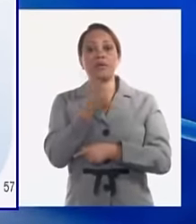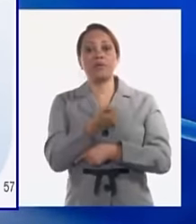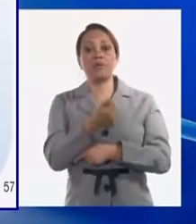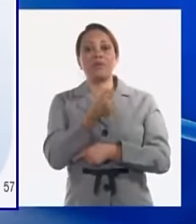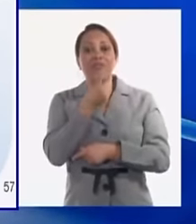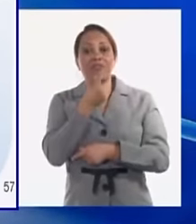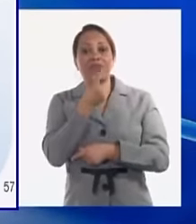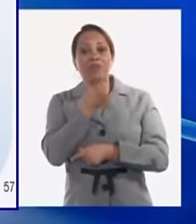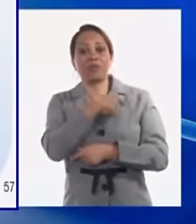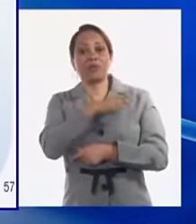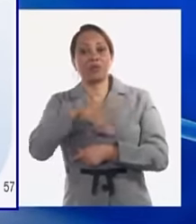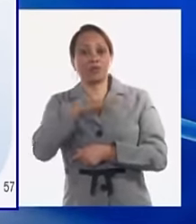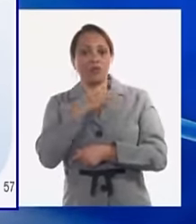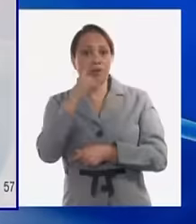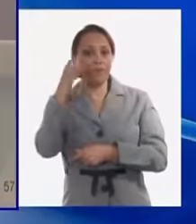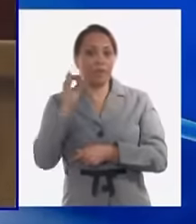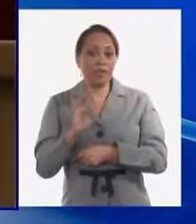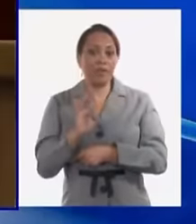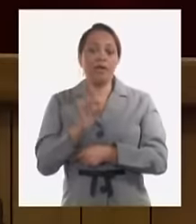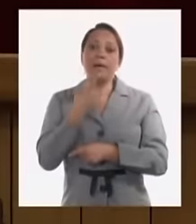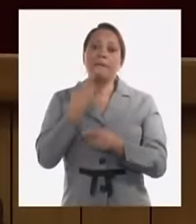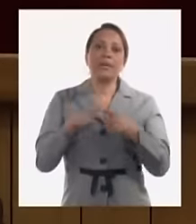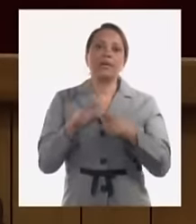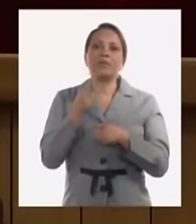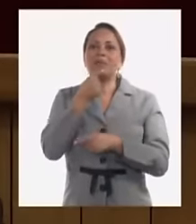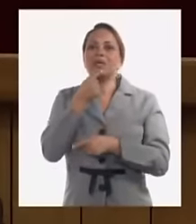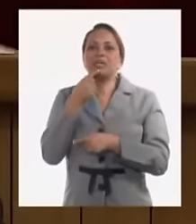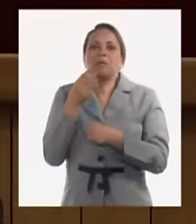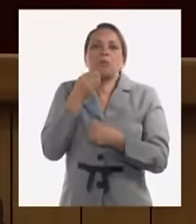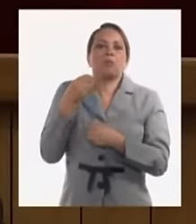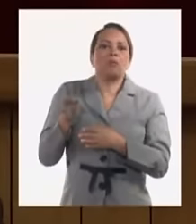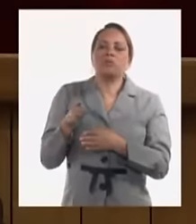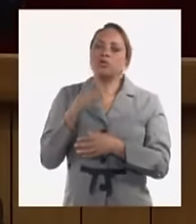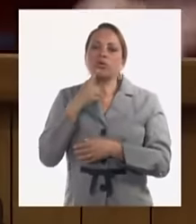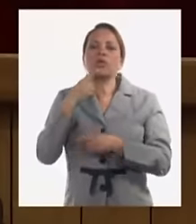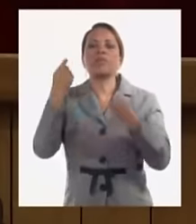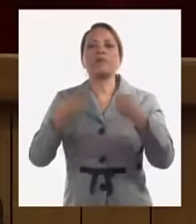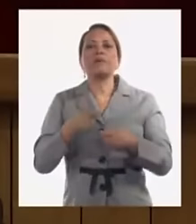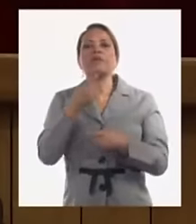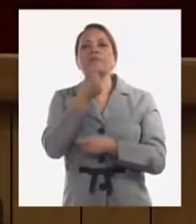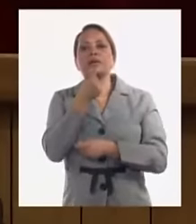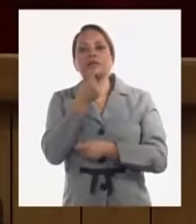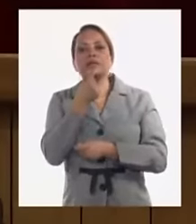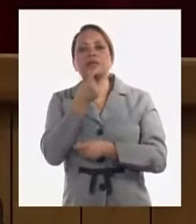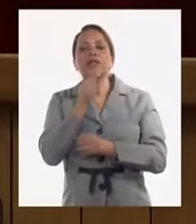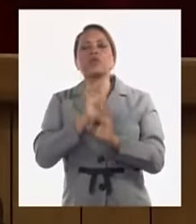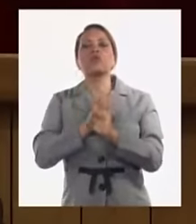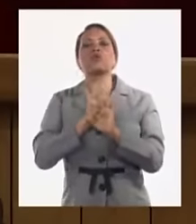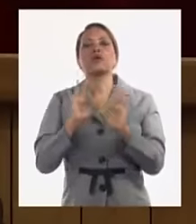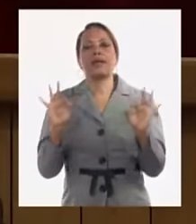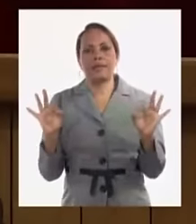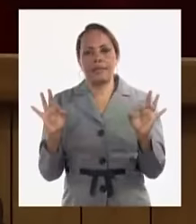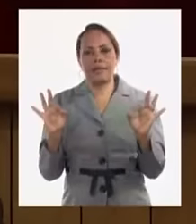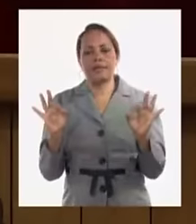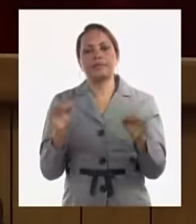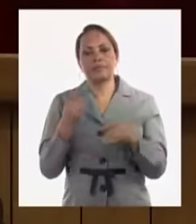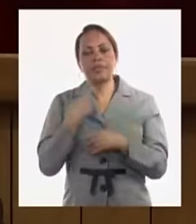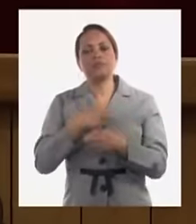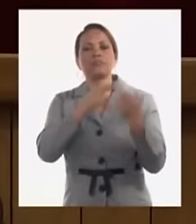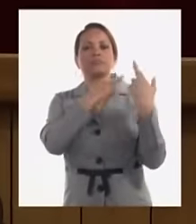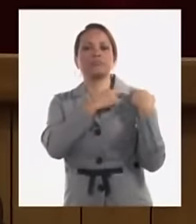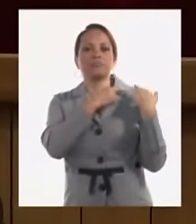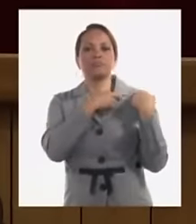envejezca la población no es envejecer por envejecer hace falta envejecer con calidad y esa es una de responsabilidades